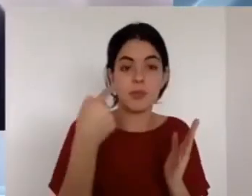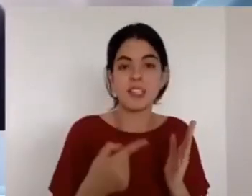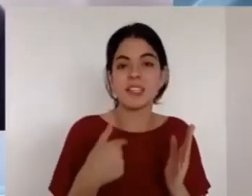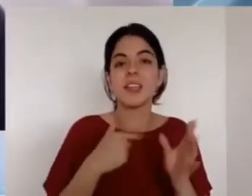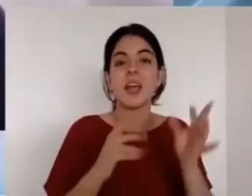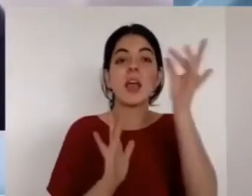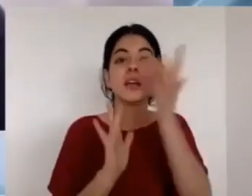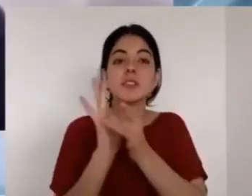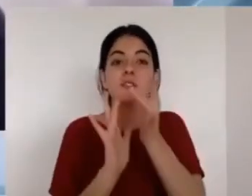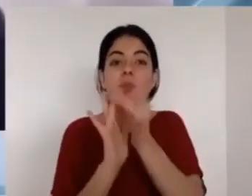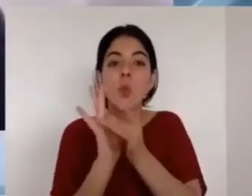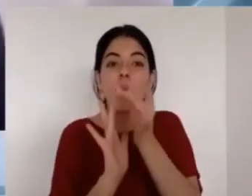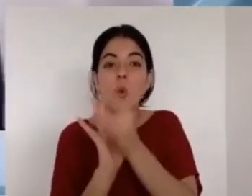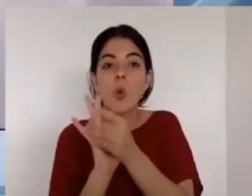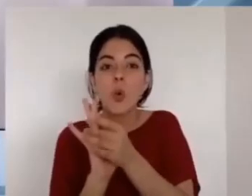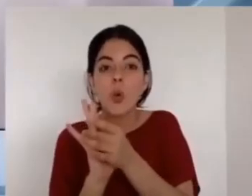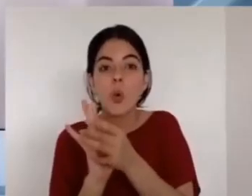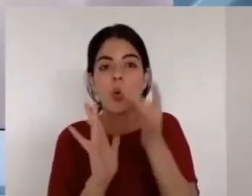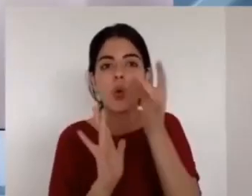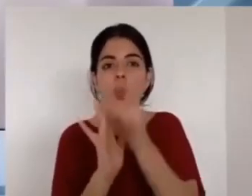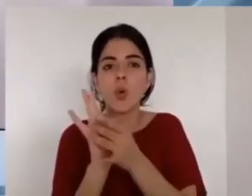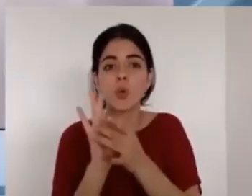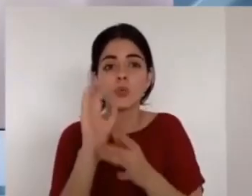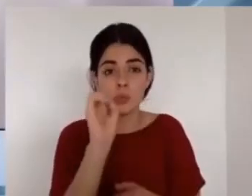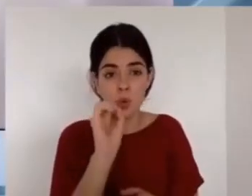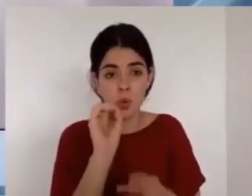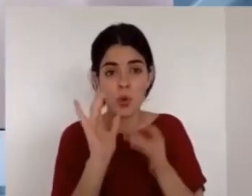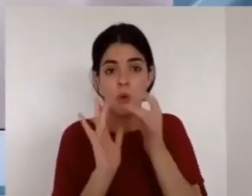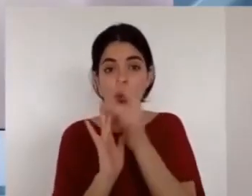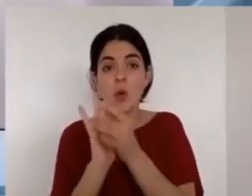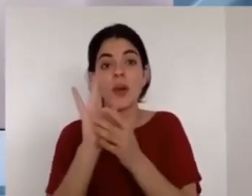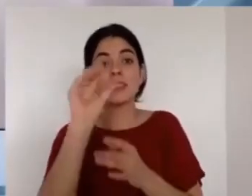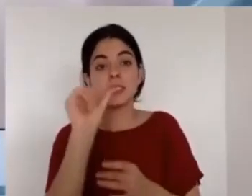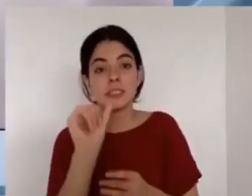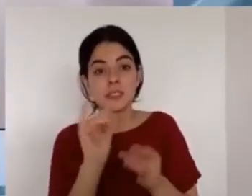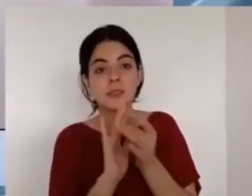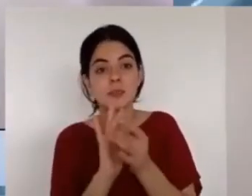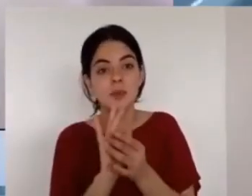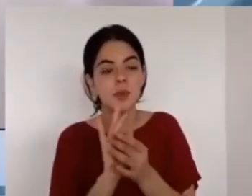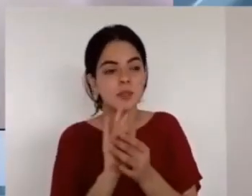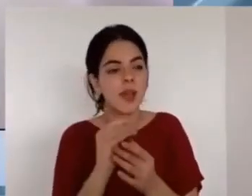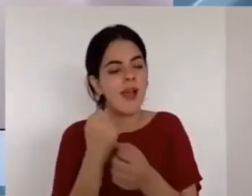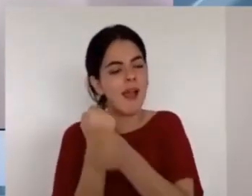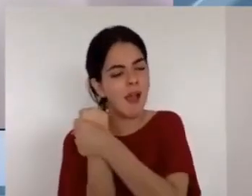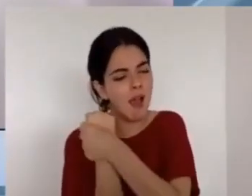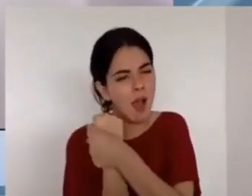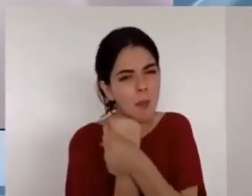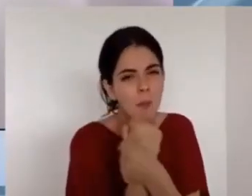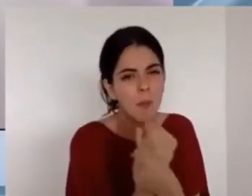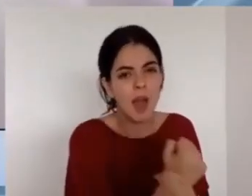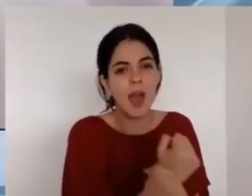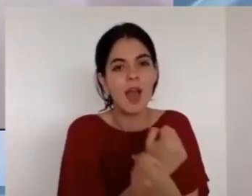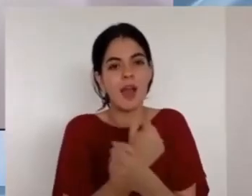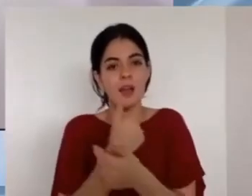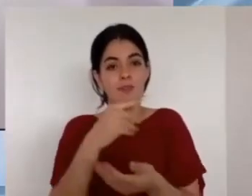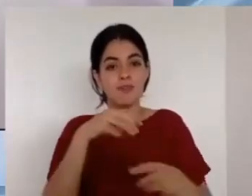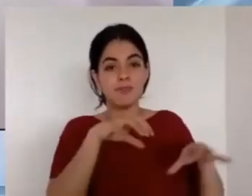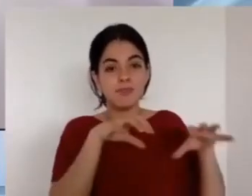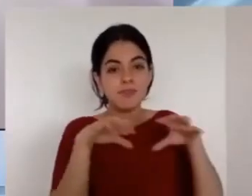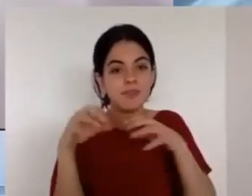oran mucho pero tratan mal a la esposa entonces su oración es estorbada